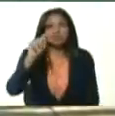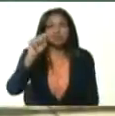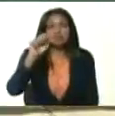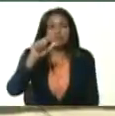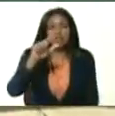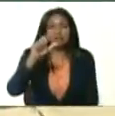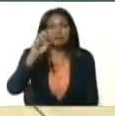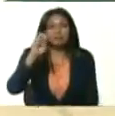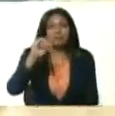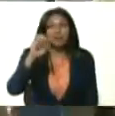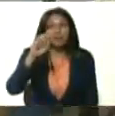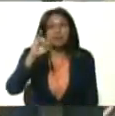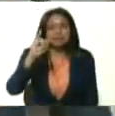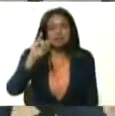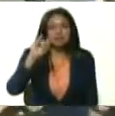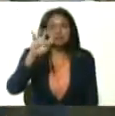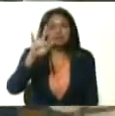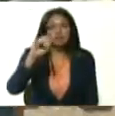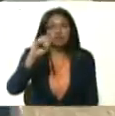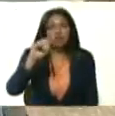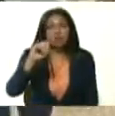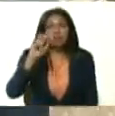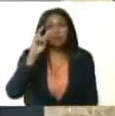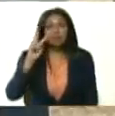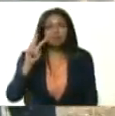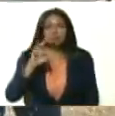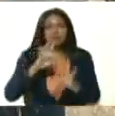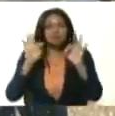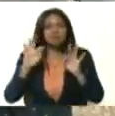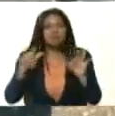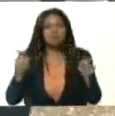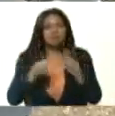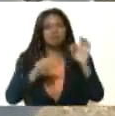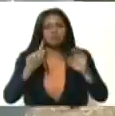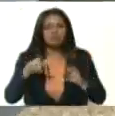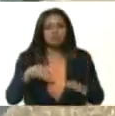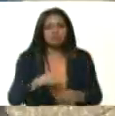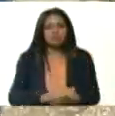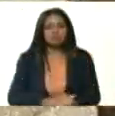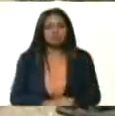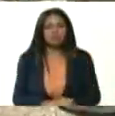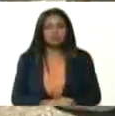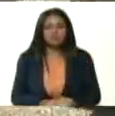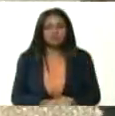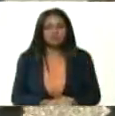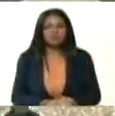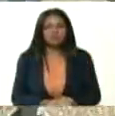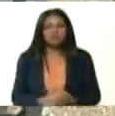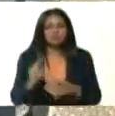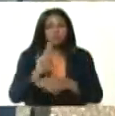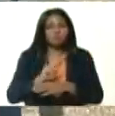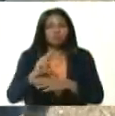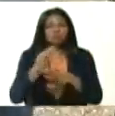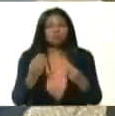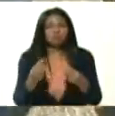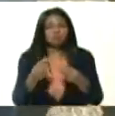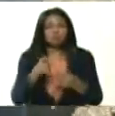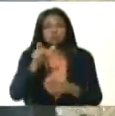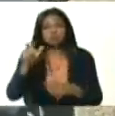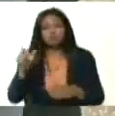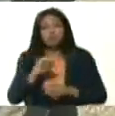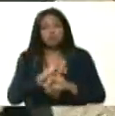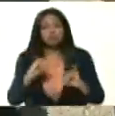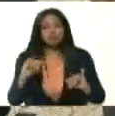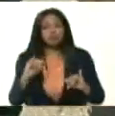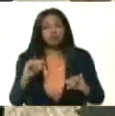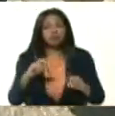esteroides, para la fase inflamatoria de la enfermedad que a ellos les ha sido de mucha utilidad, sobre todo en pacientes que